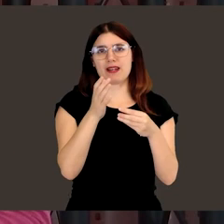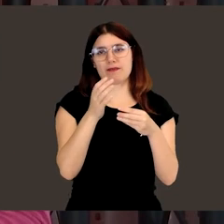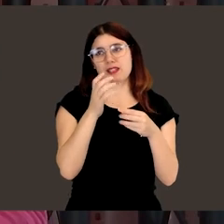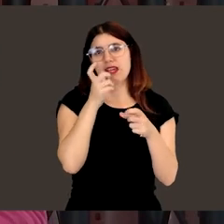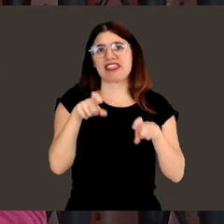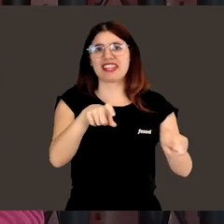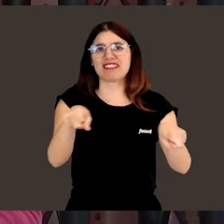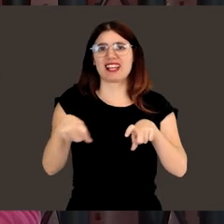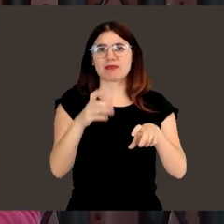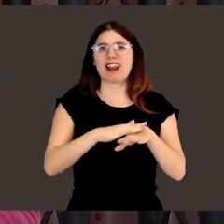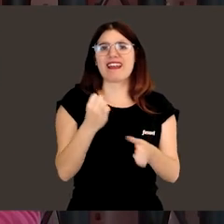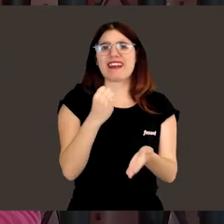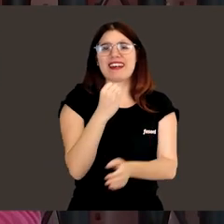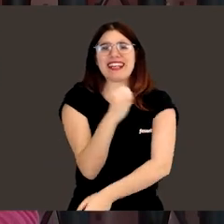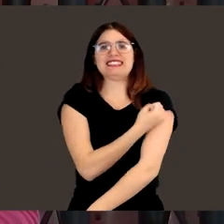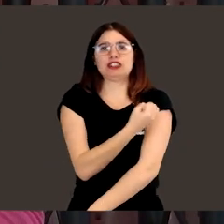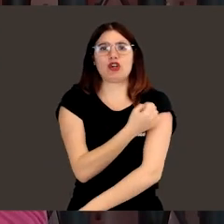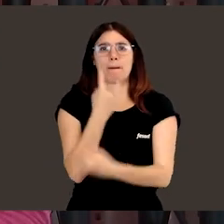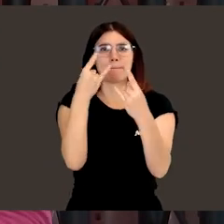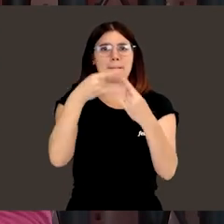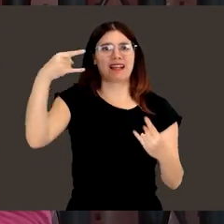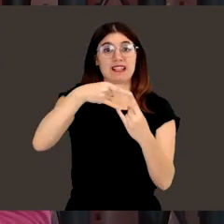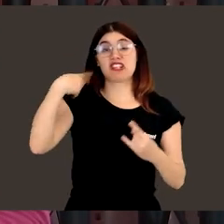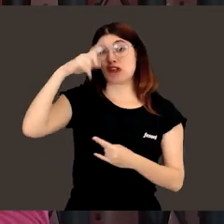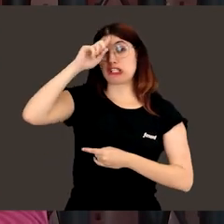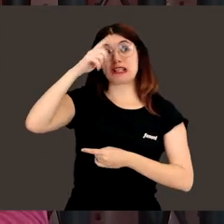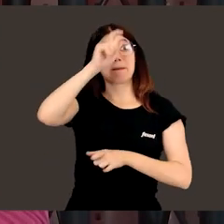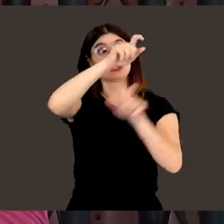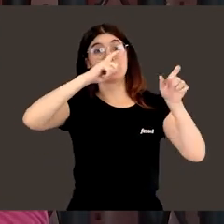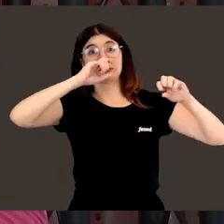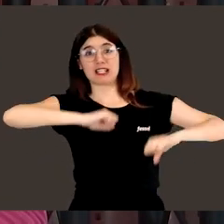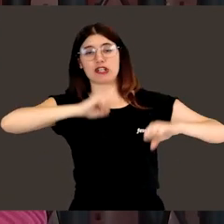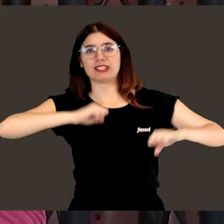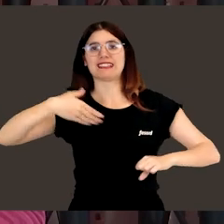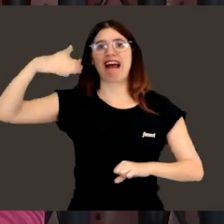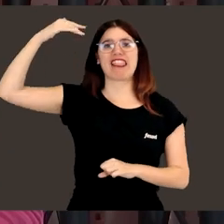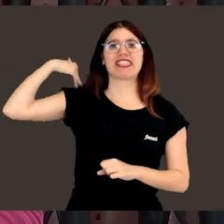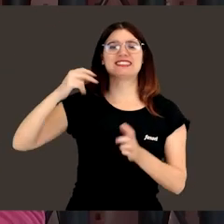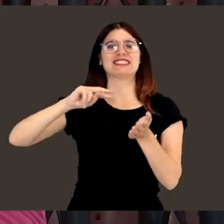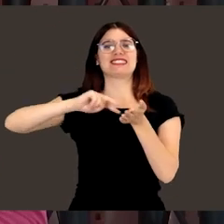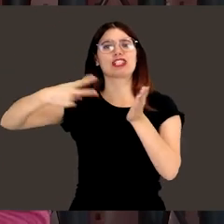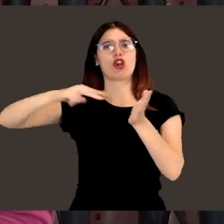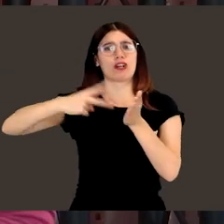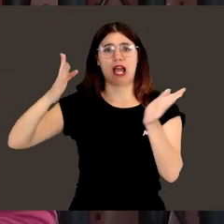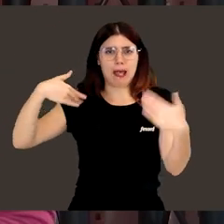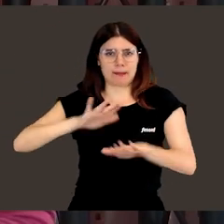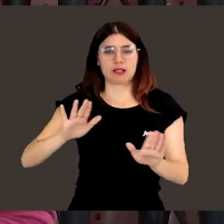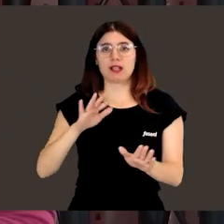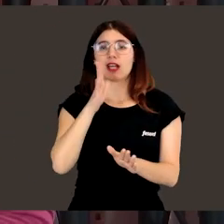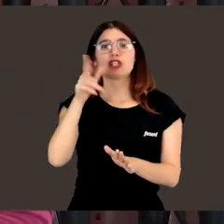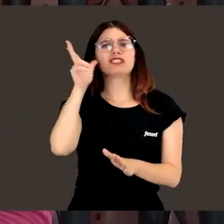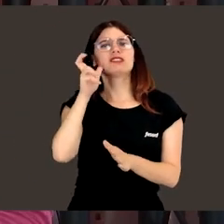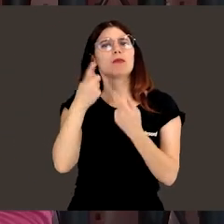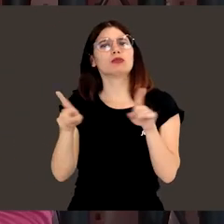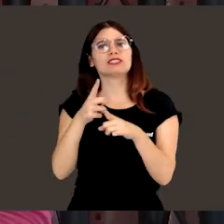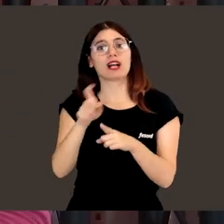para registro magnético, ahora eso se ha quedado viejo, pero no sé si la gente mayor se acordará que antes, como no teníamos todas las tecnologías que tenemos